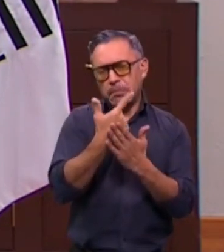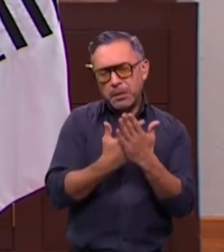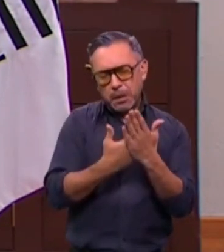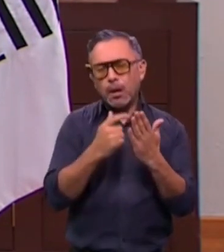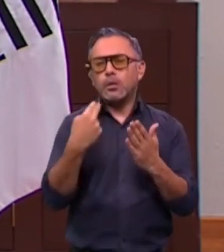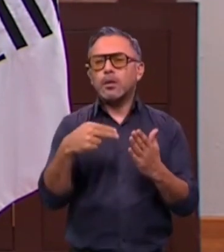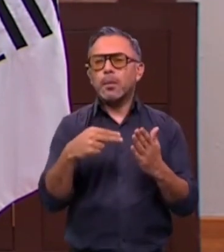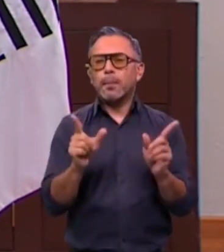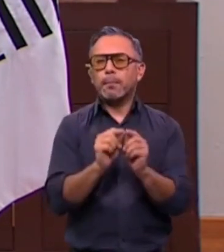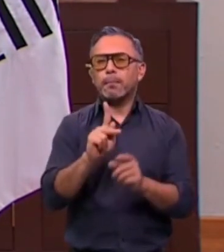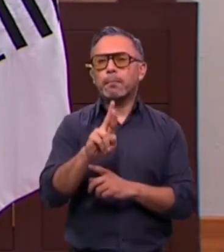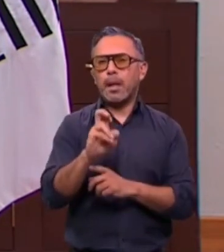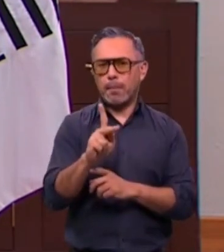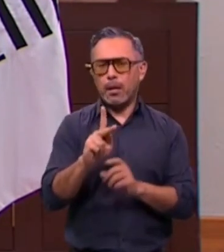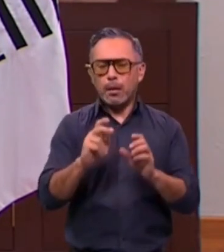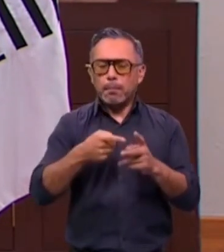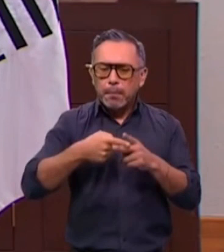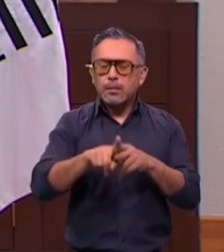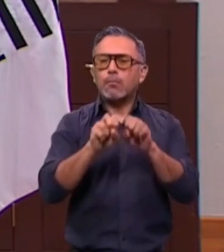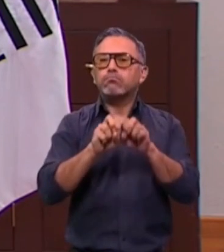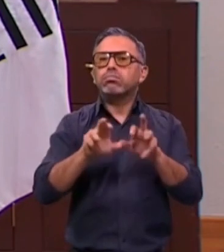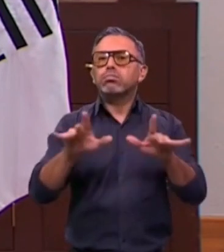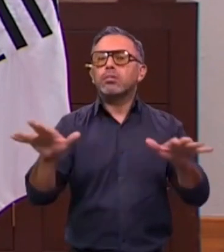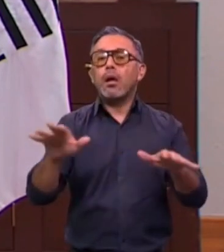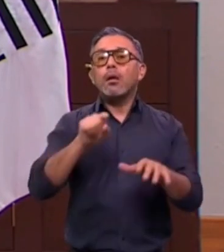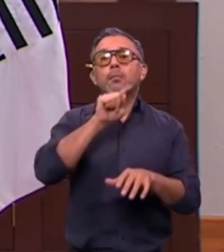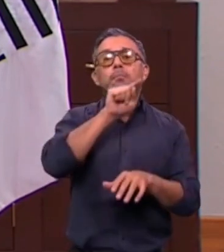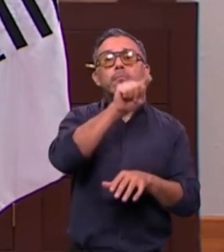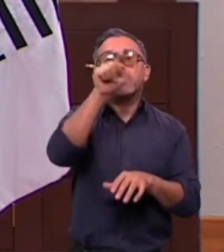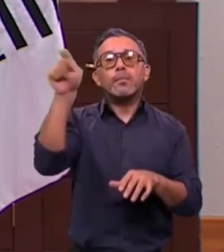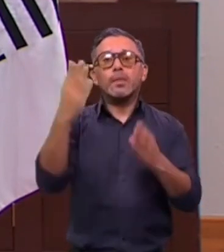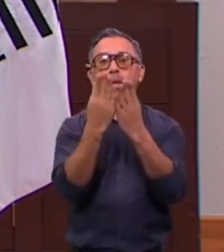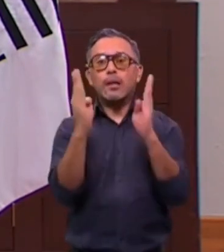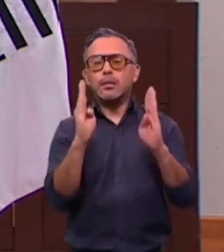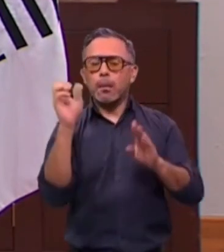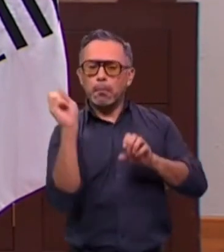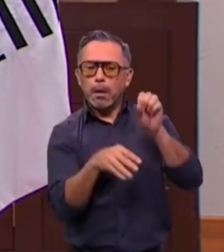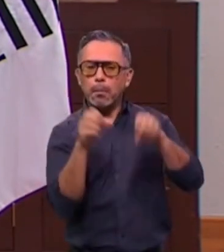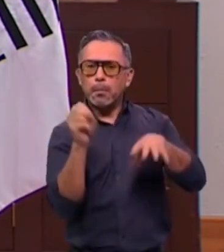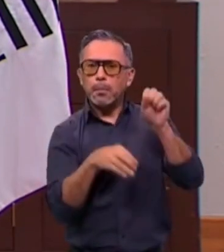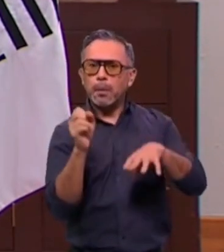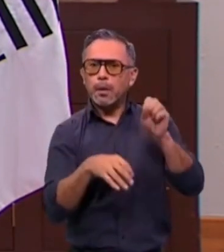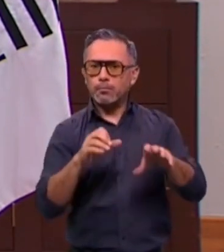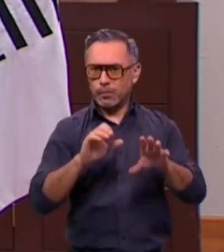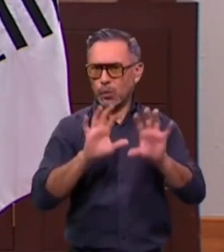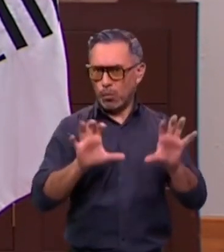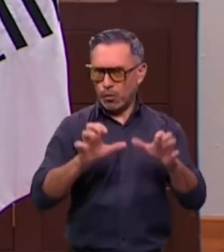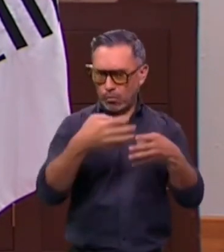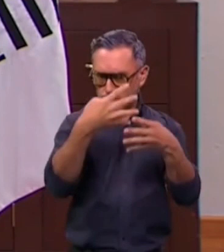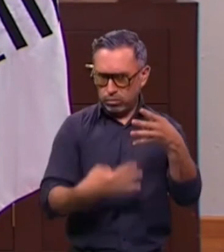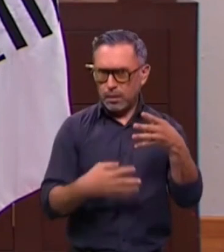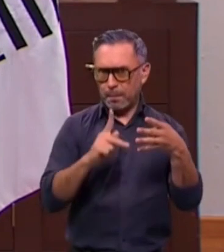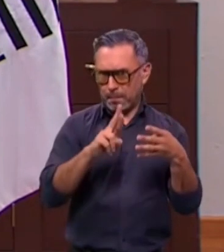con las actas de escrutinio y cómputo que se están recibiendo de cada una de las casillas. La publicación en el PREP estará